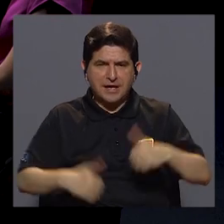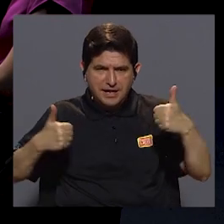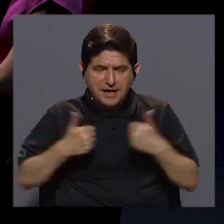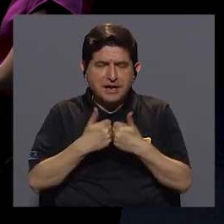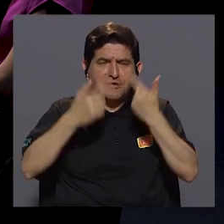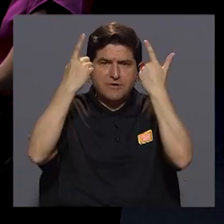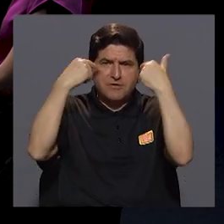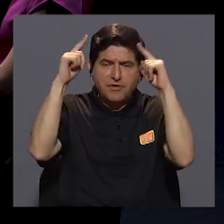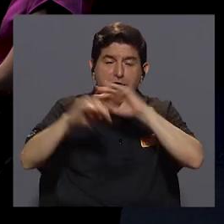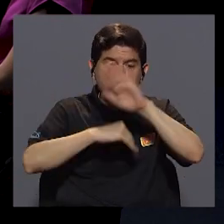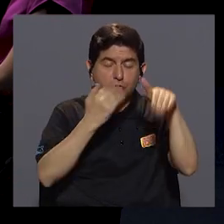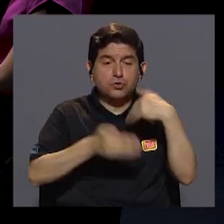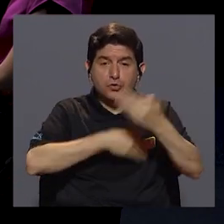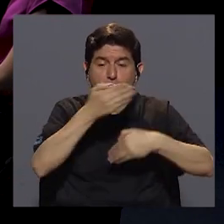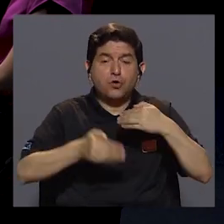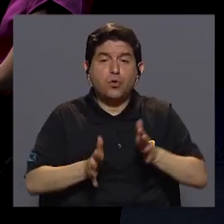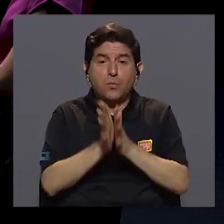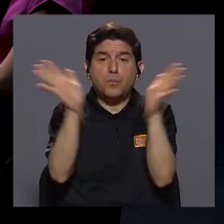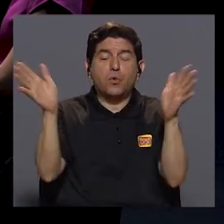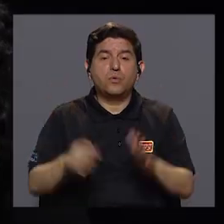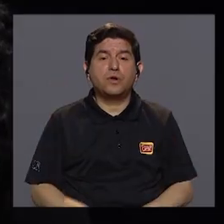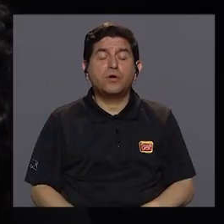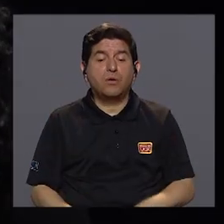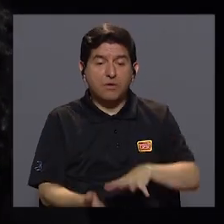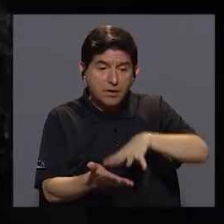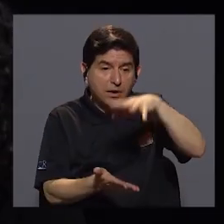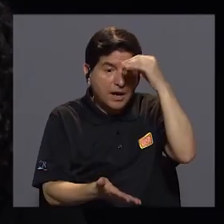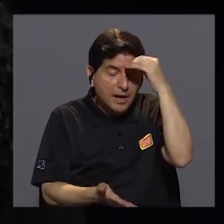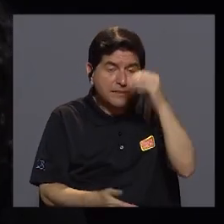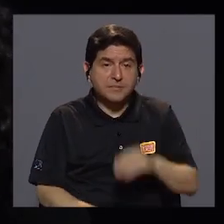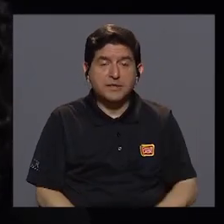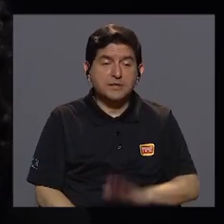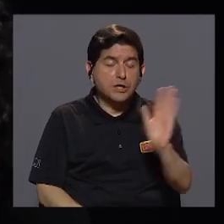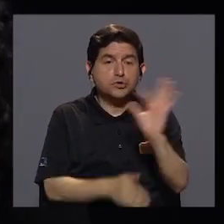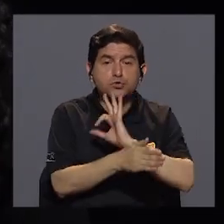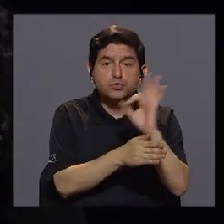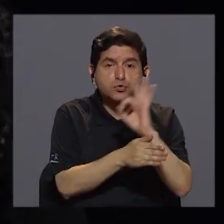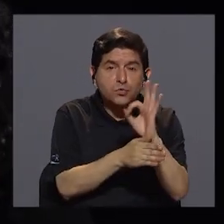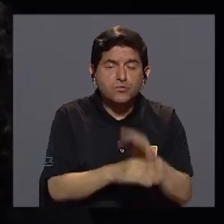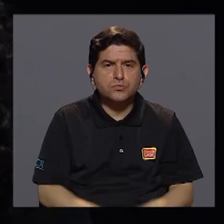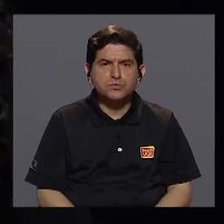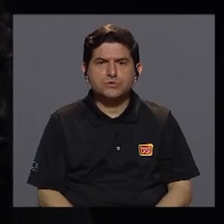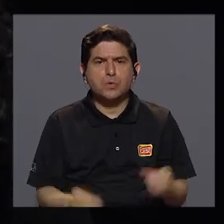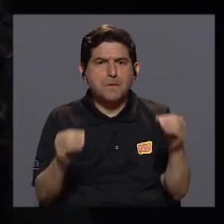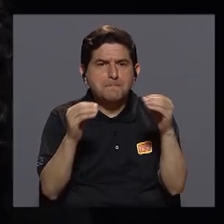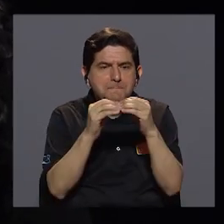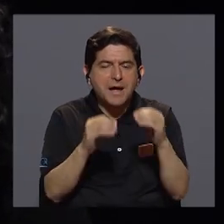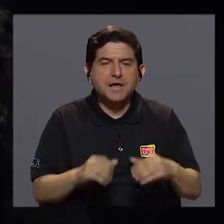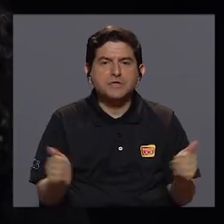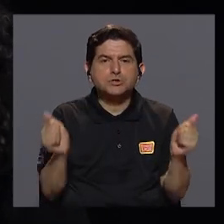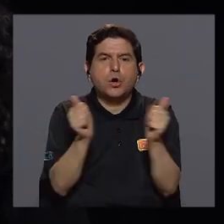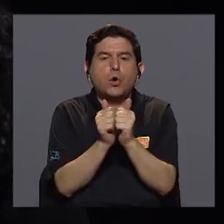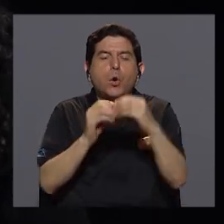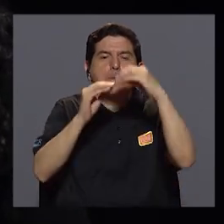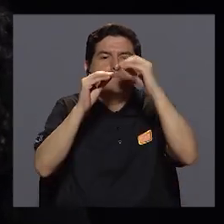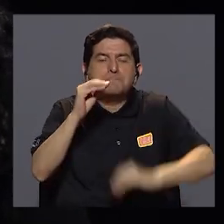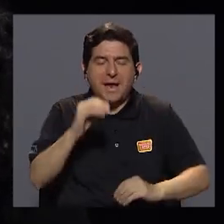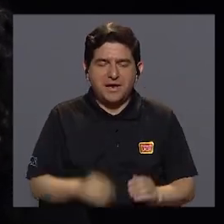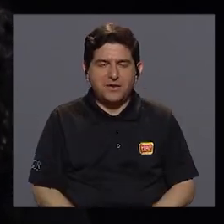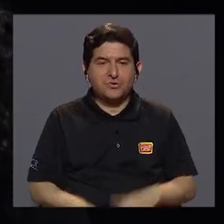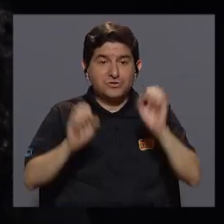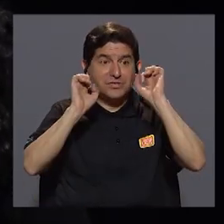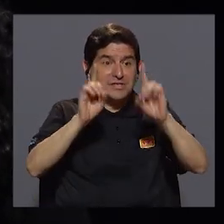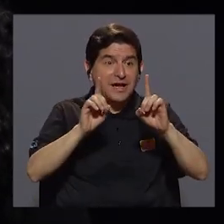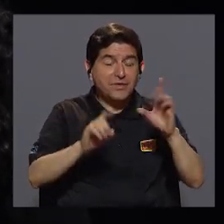Todos los gestores públicos tienen que aprender a realizar, hacer sus funciones, hacer más con menos. En el caso de la educación es